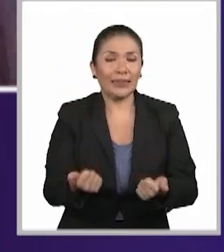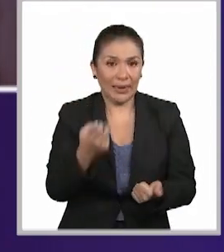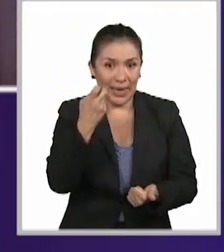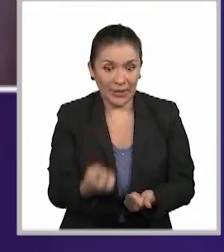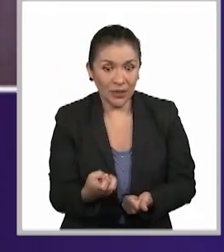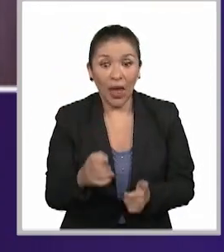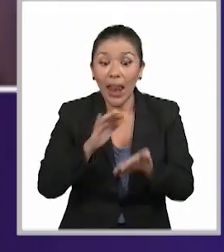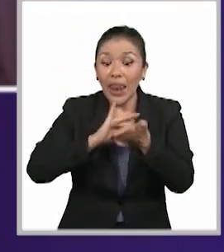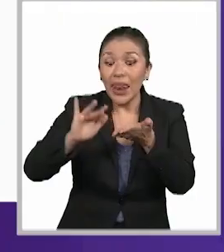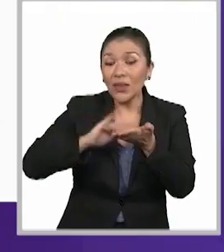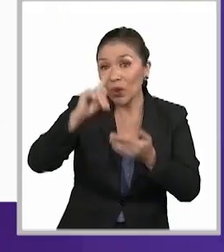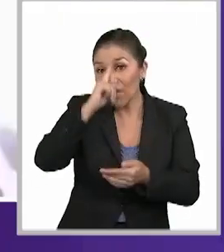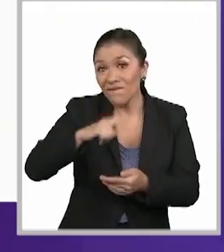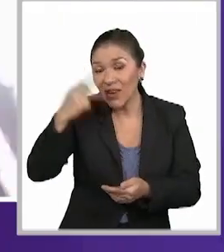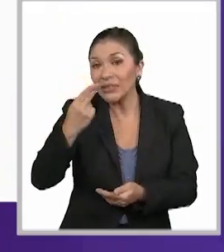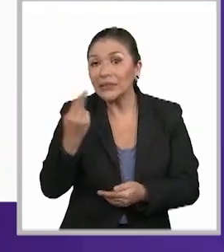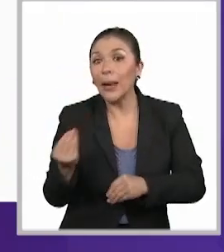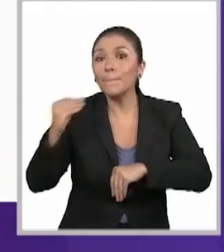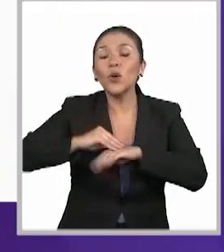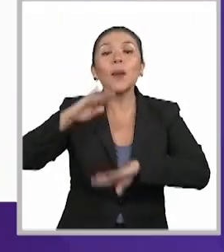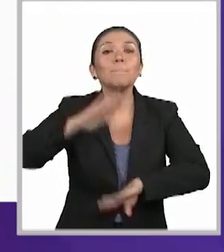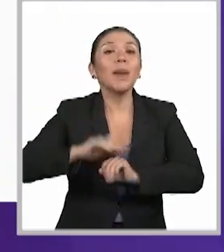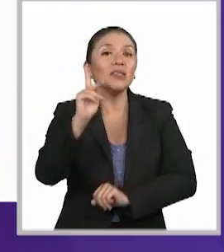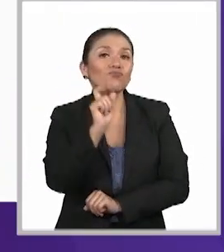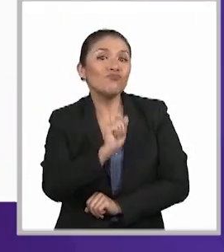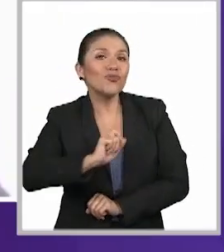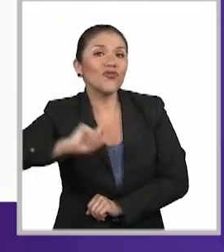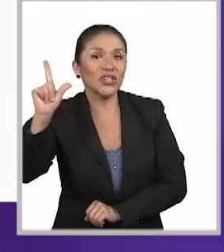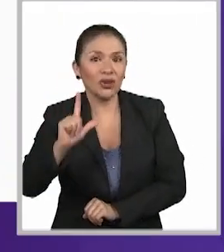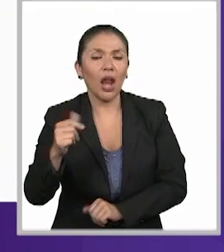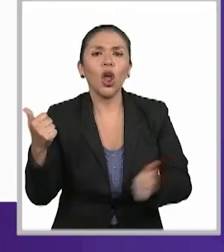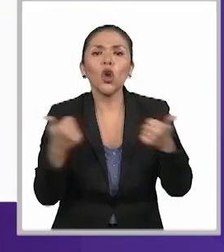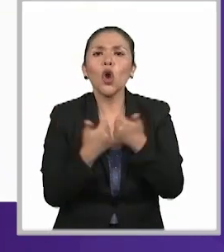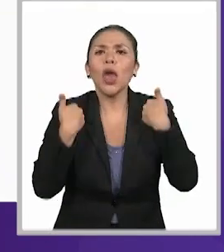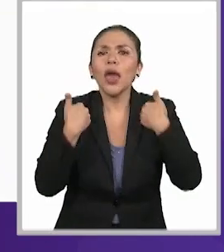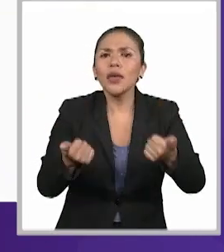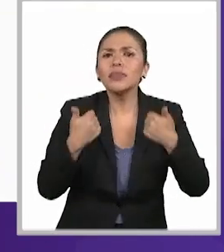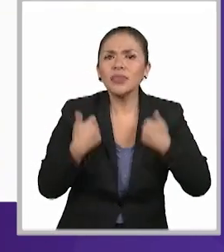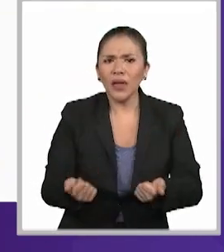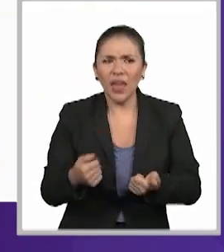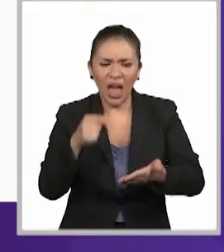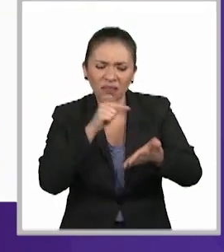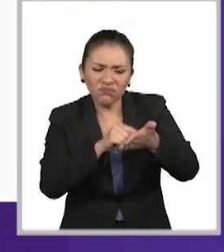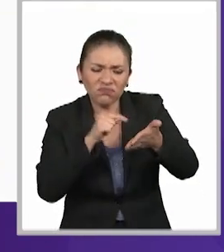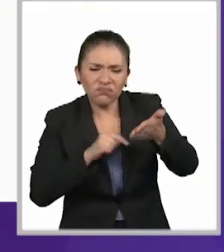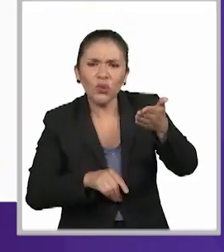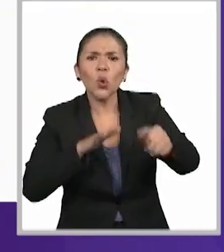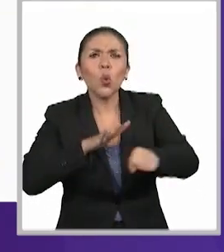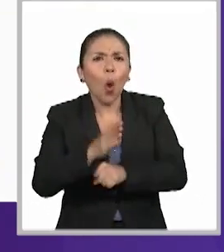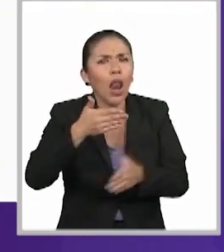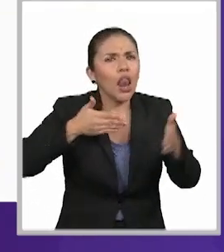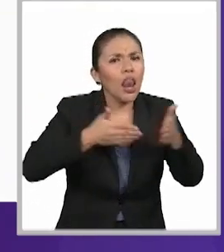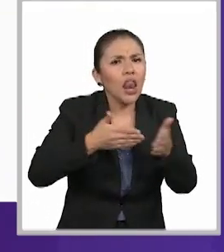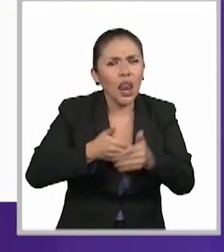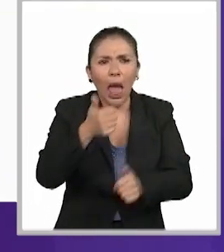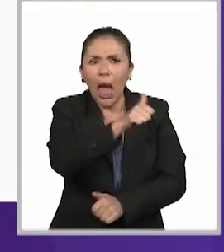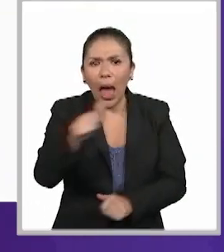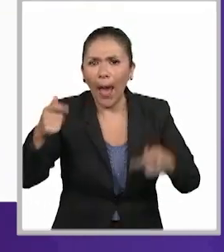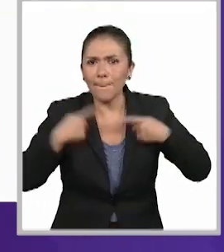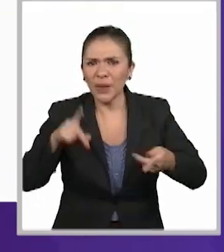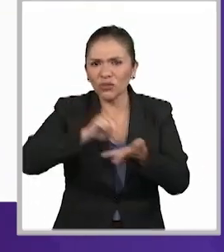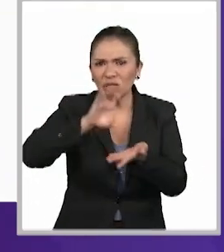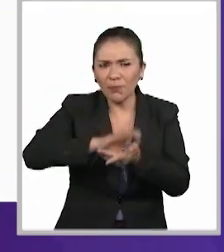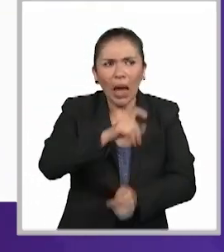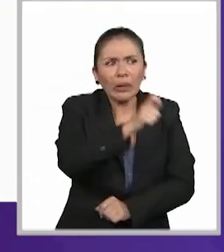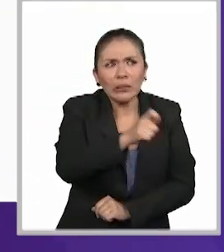queremos que comprendan las sentencias. La lectura fácil implica una profesionalización adicional, que es entender dónde están estos obstáculos y limitaciones